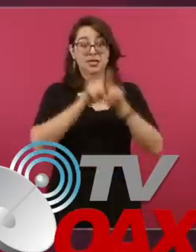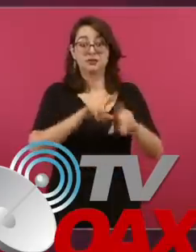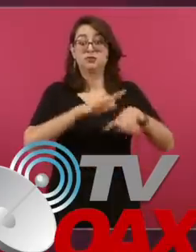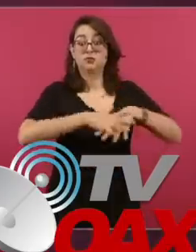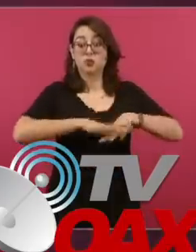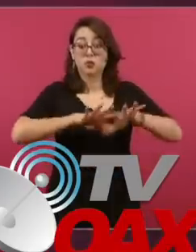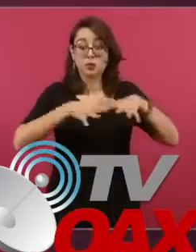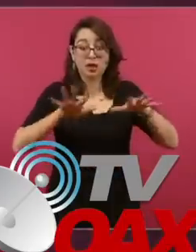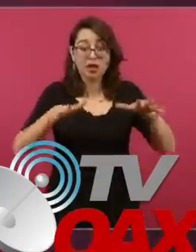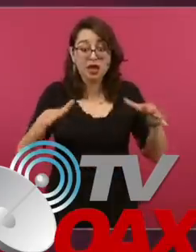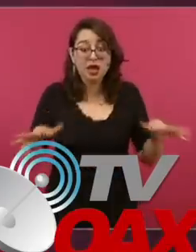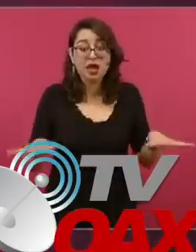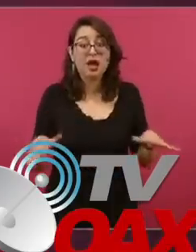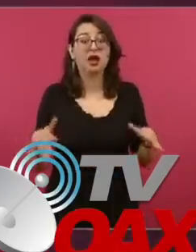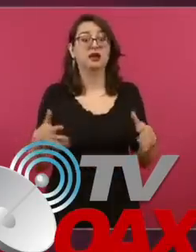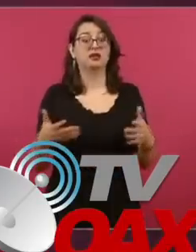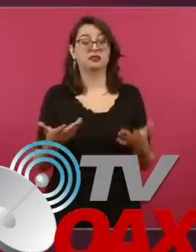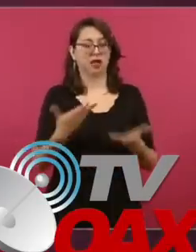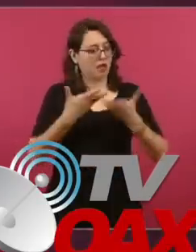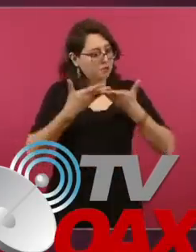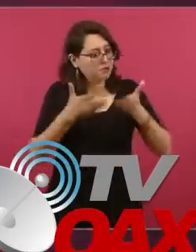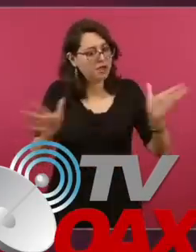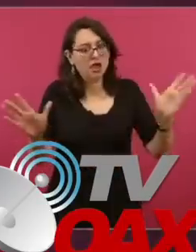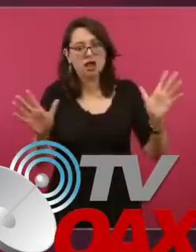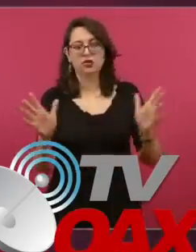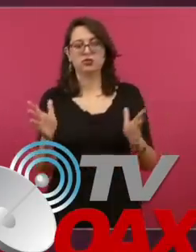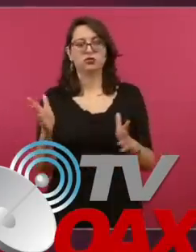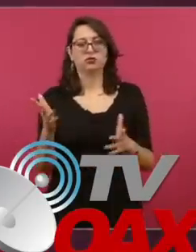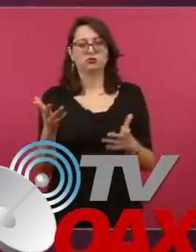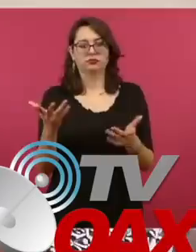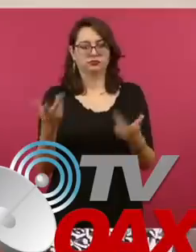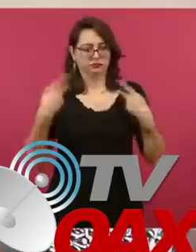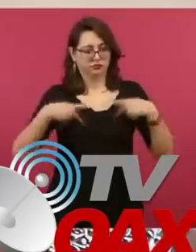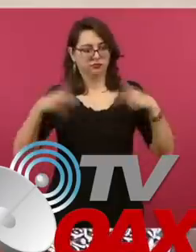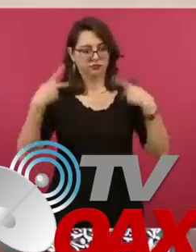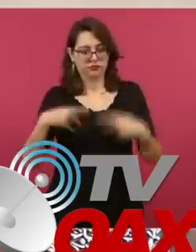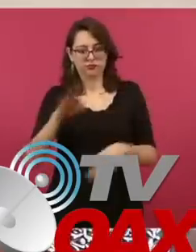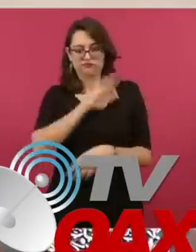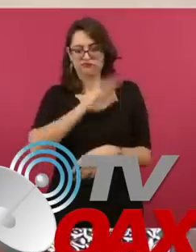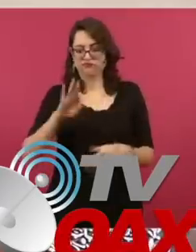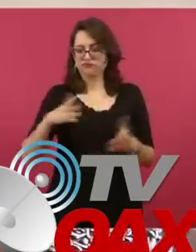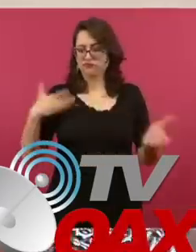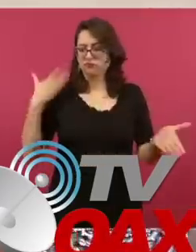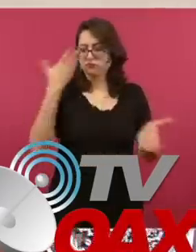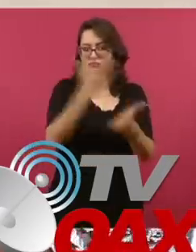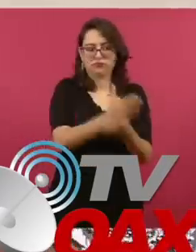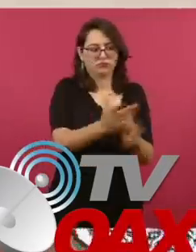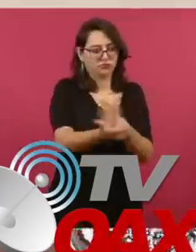públicas Que la gente pueda